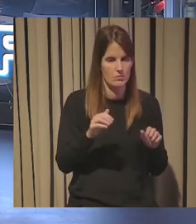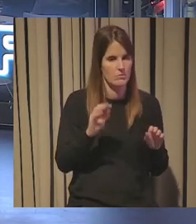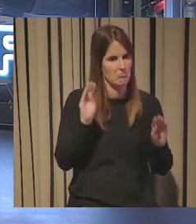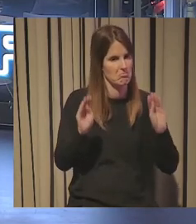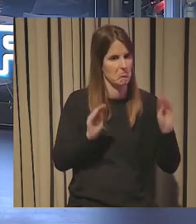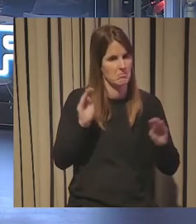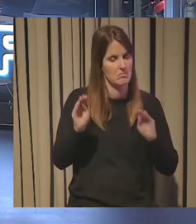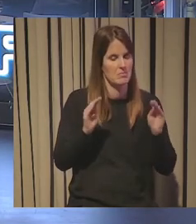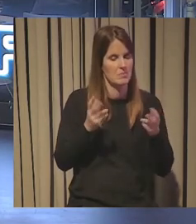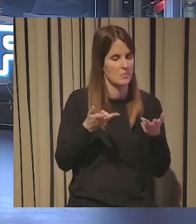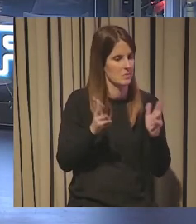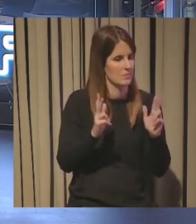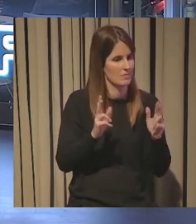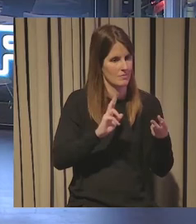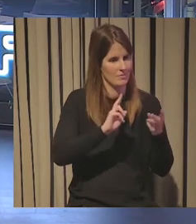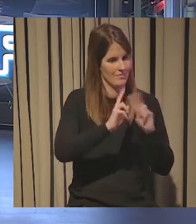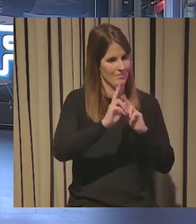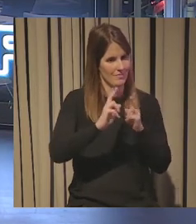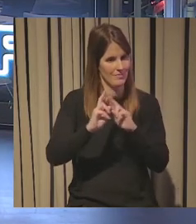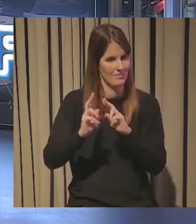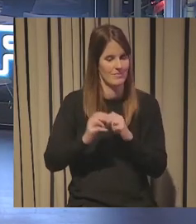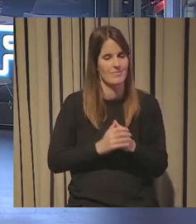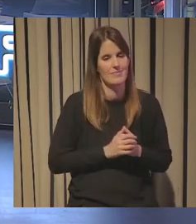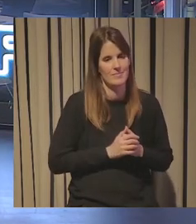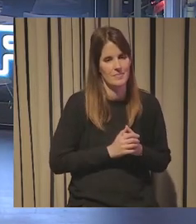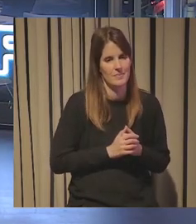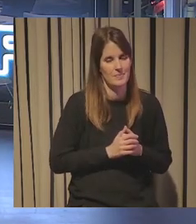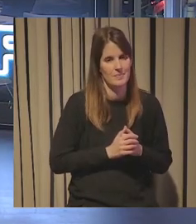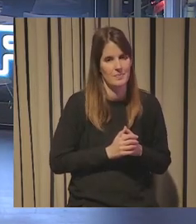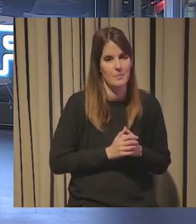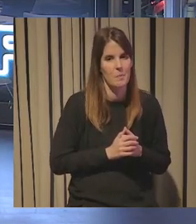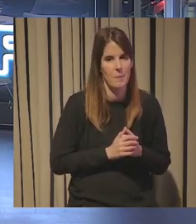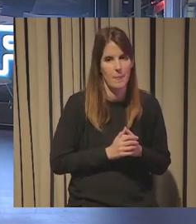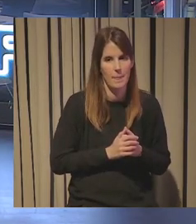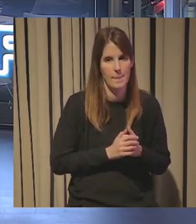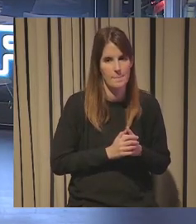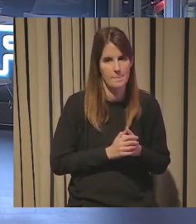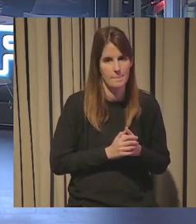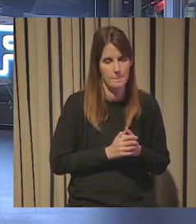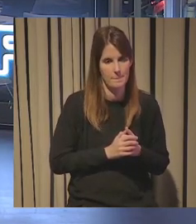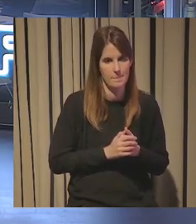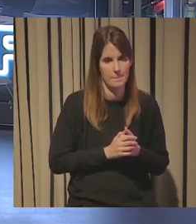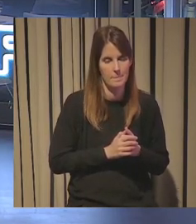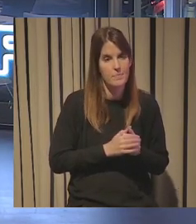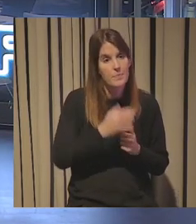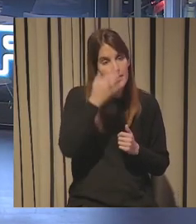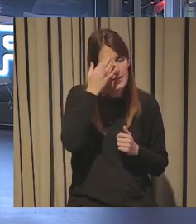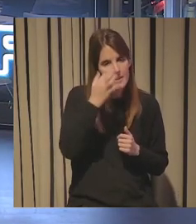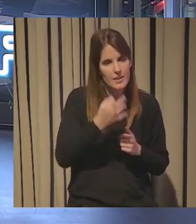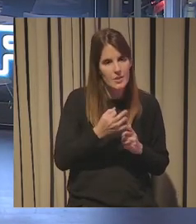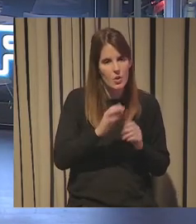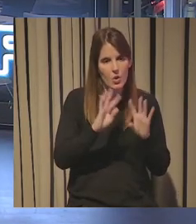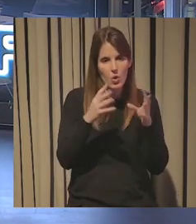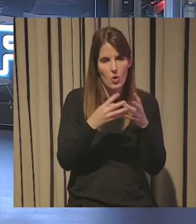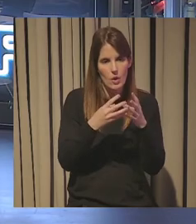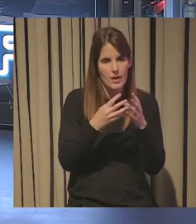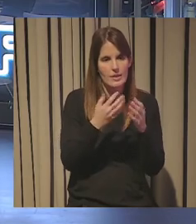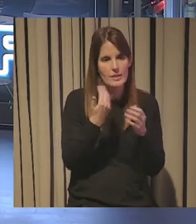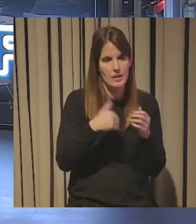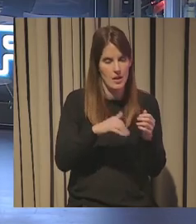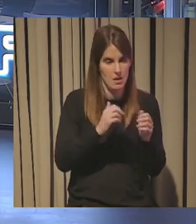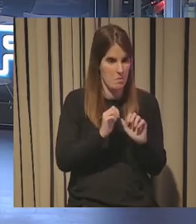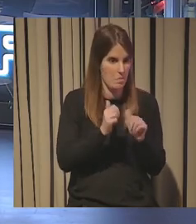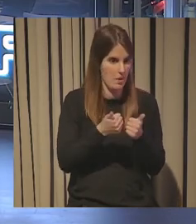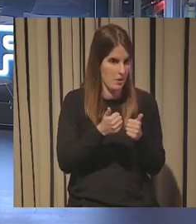a vuestras preguntas creo que tenemos preguntas online o sea que si queréis